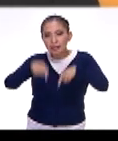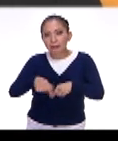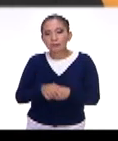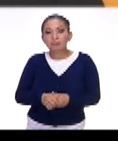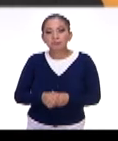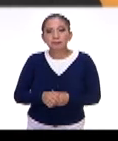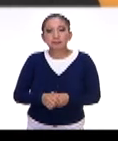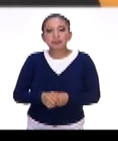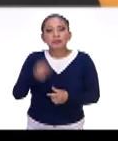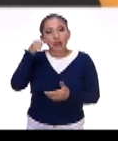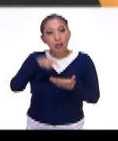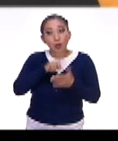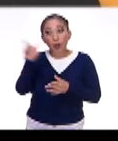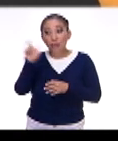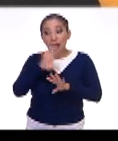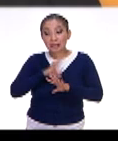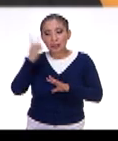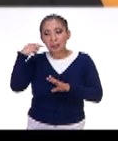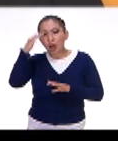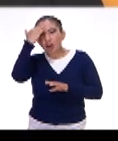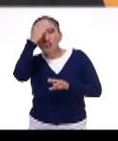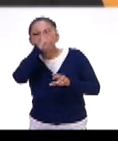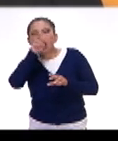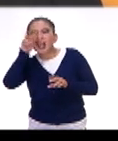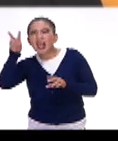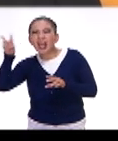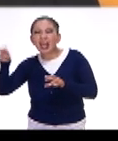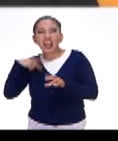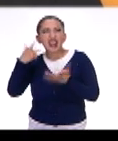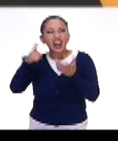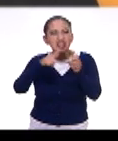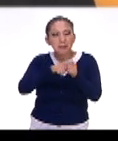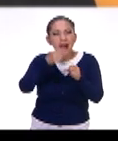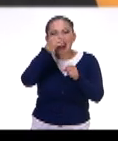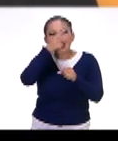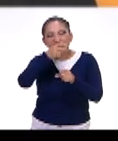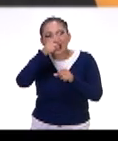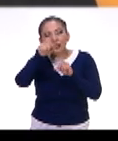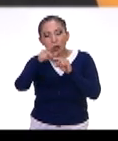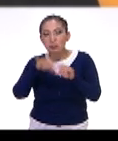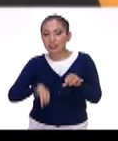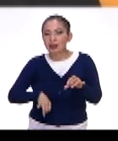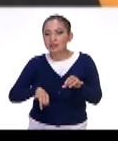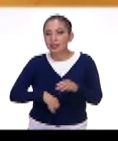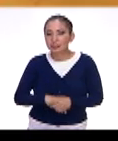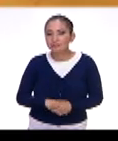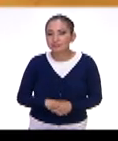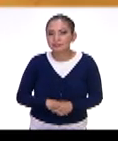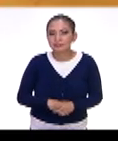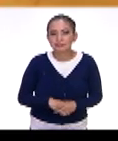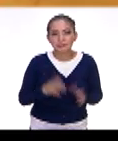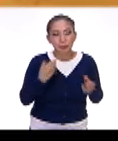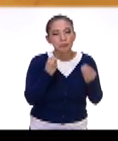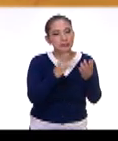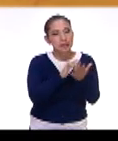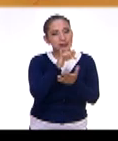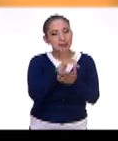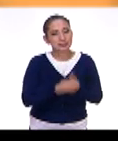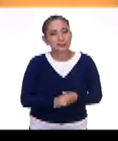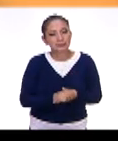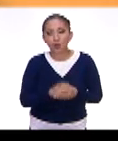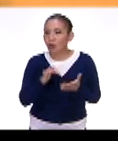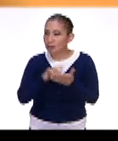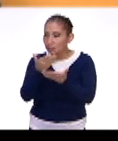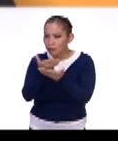que ya cuando hagan el recorrido y vean el viaje de los insectos, será algo muy interesante para todos. Sin duda alguna. Pues muchísimas gracias.